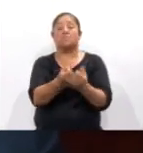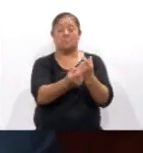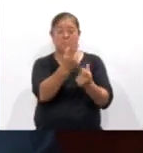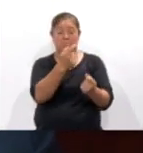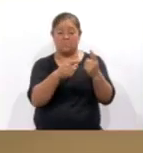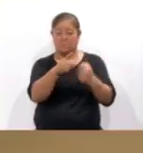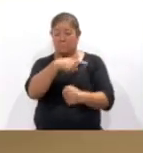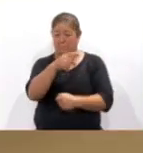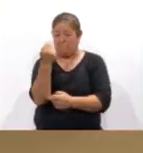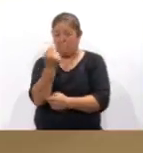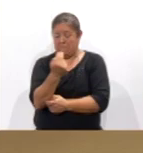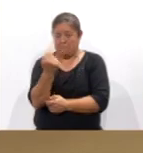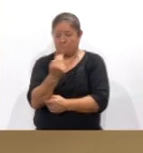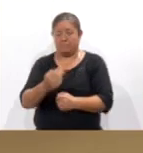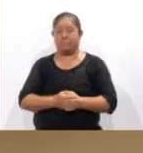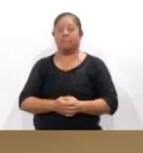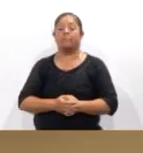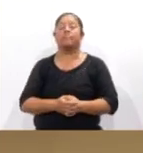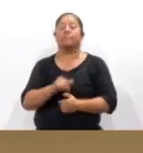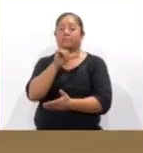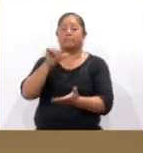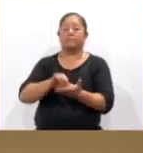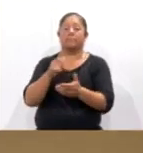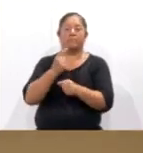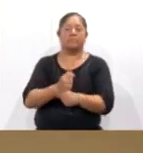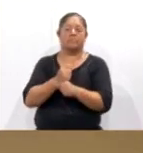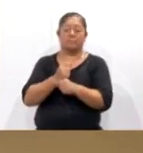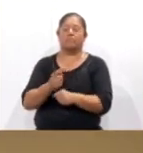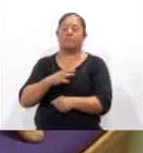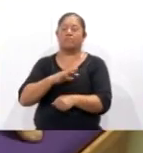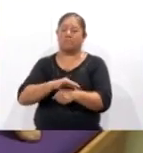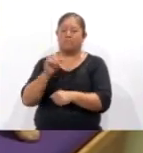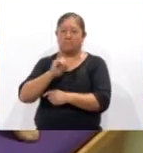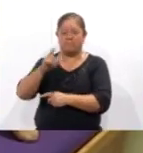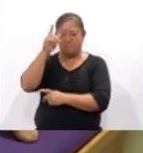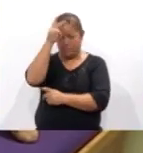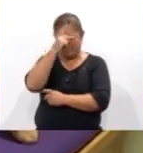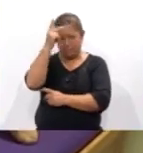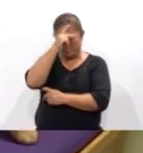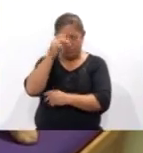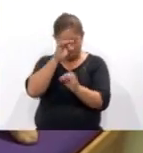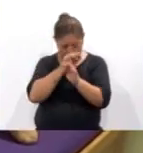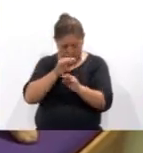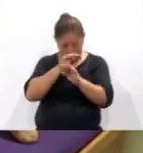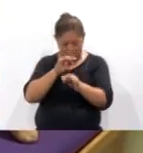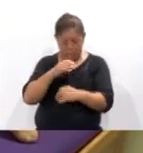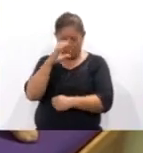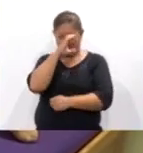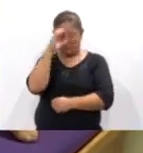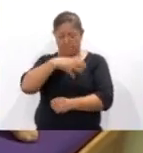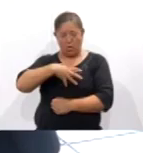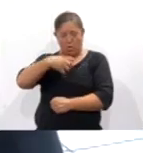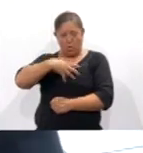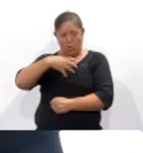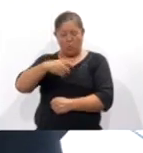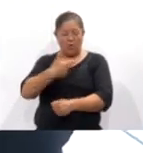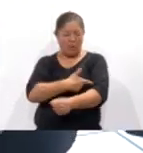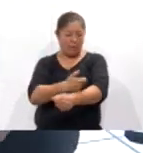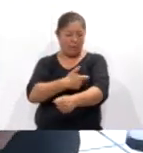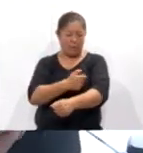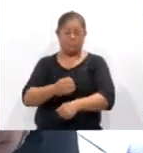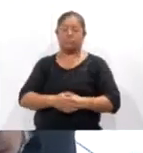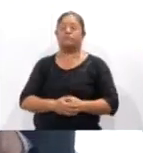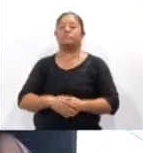requieran. El Centro de Rehabilitación brinda especialidades en psicología, neurología, rayos X y laboratorios. Para